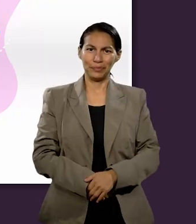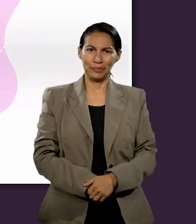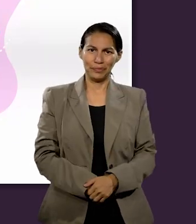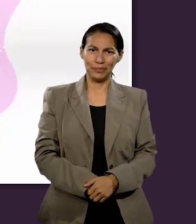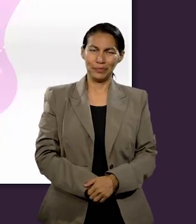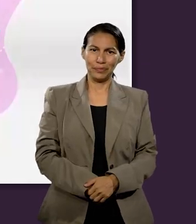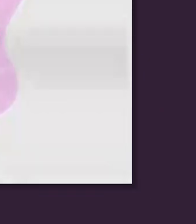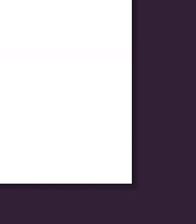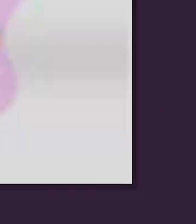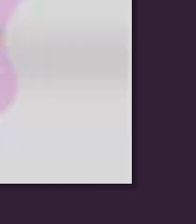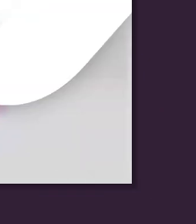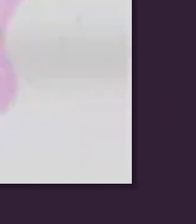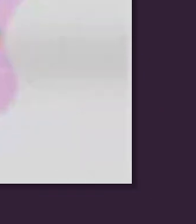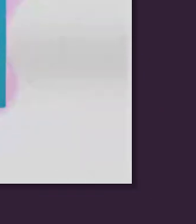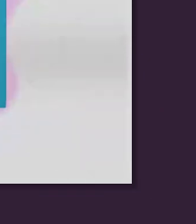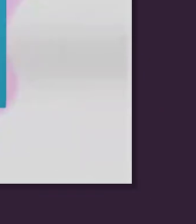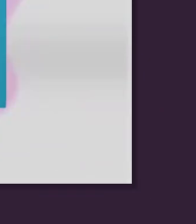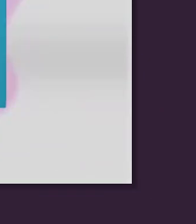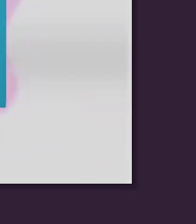Testamento.